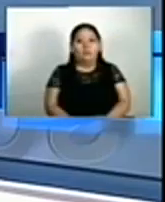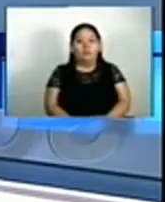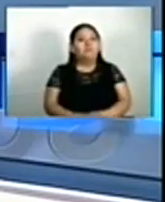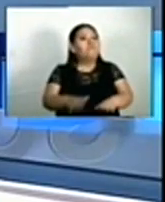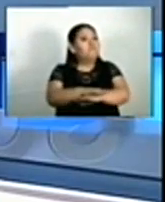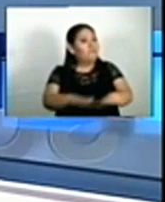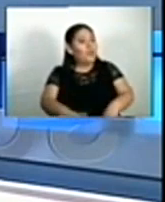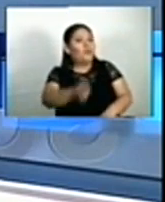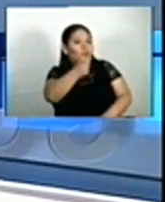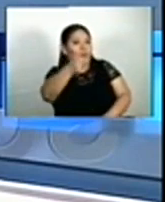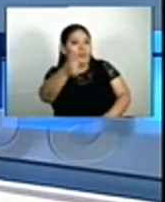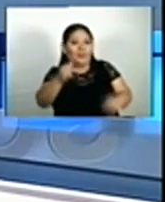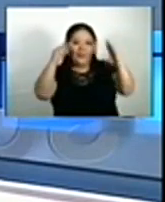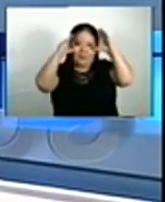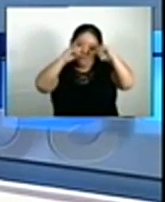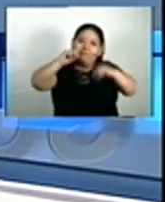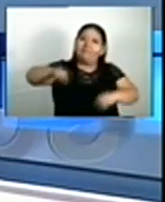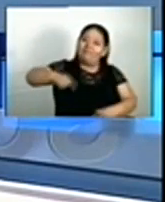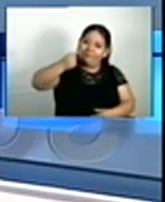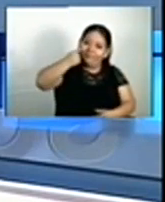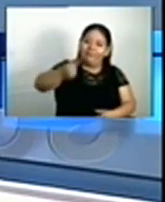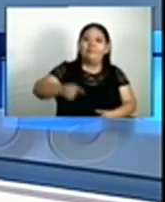Todo. Buenas noches. Hasta mañana.